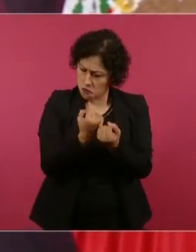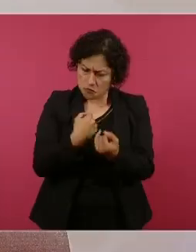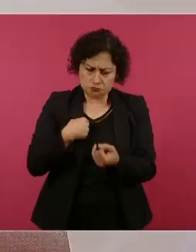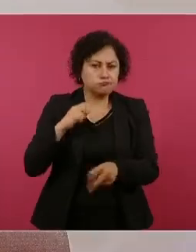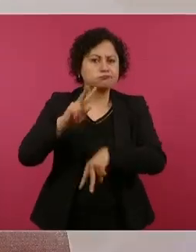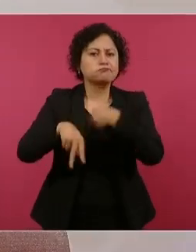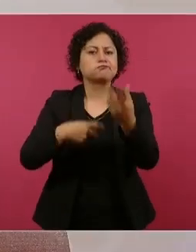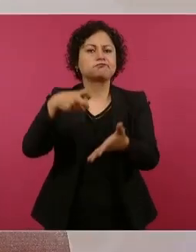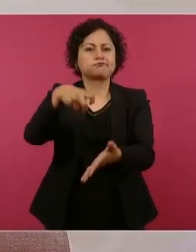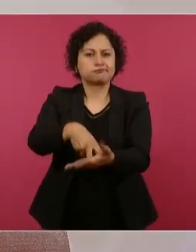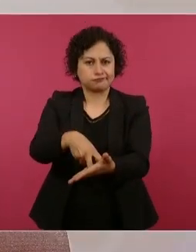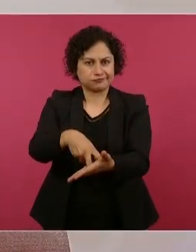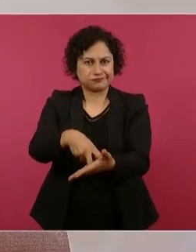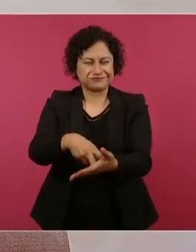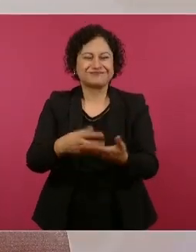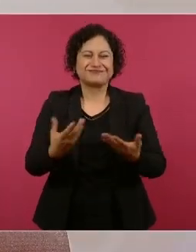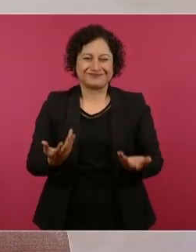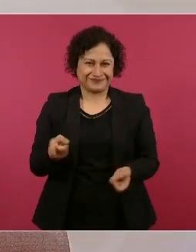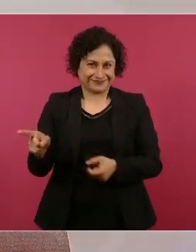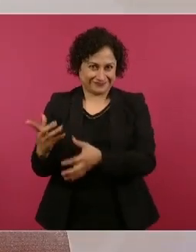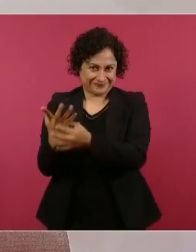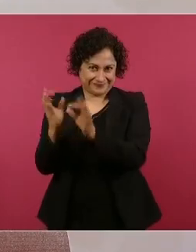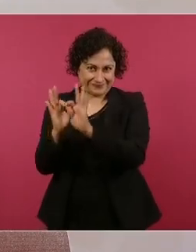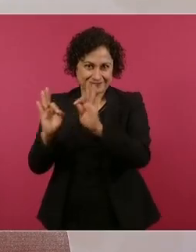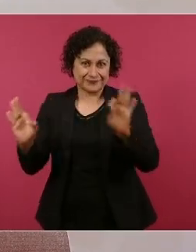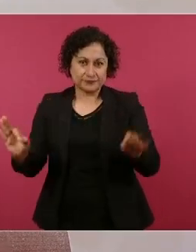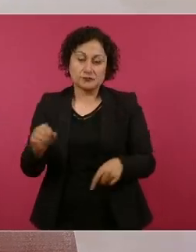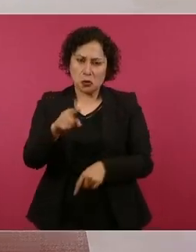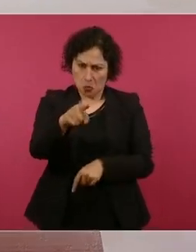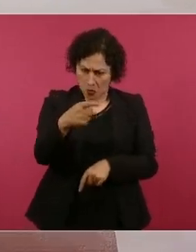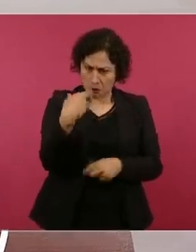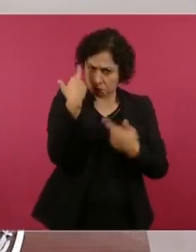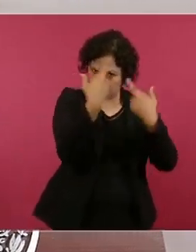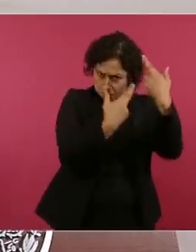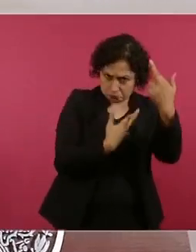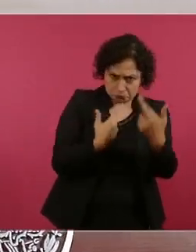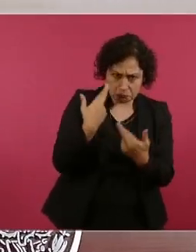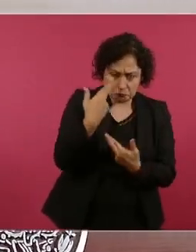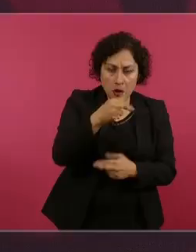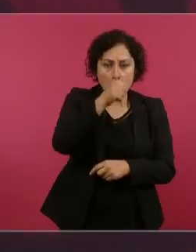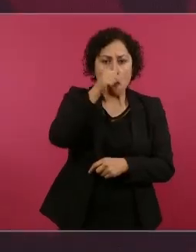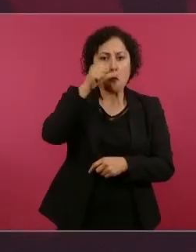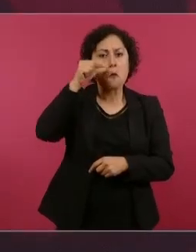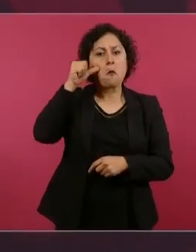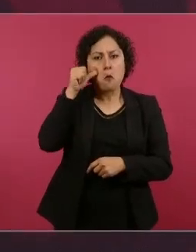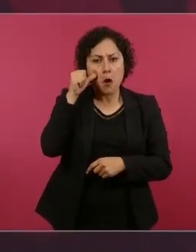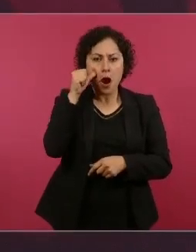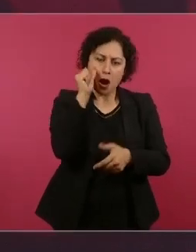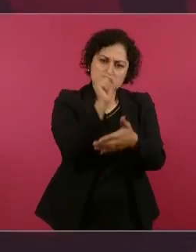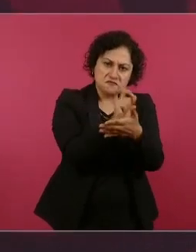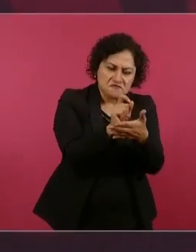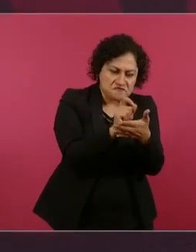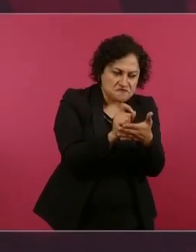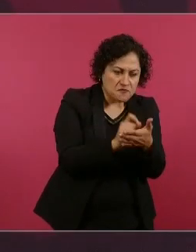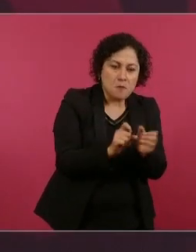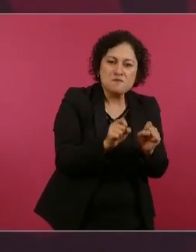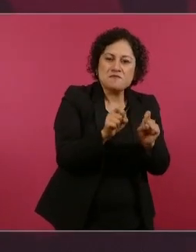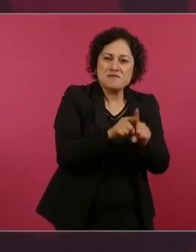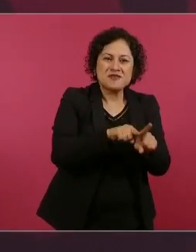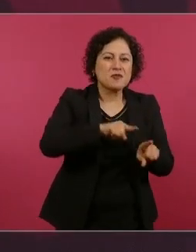en los momentos en que está en Veracruz expidiendo las leyes de reforma,